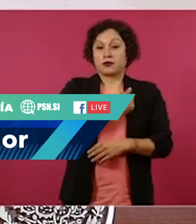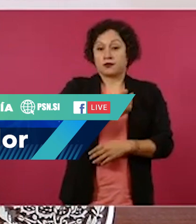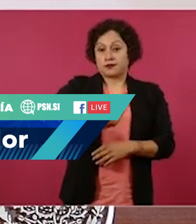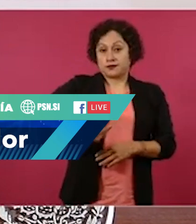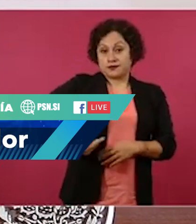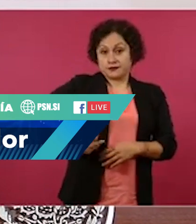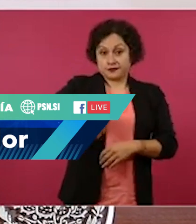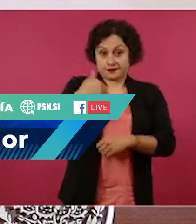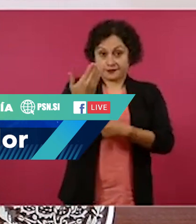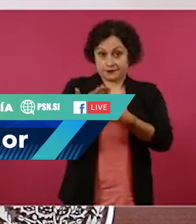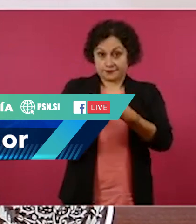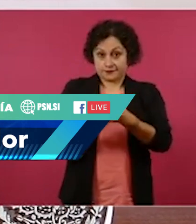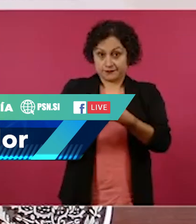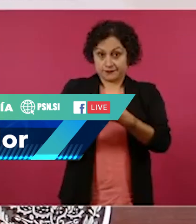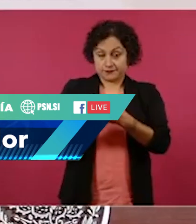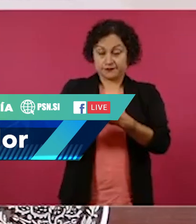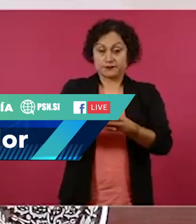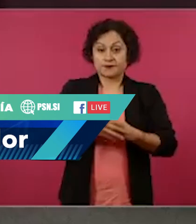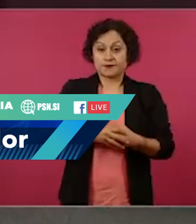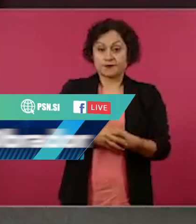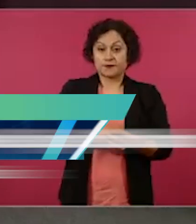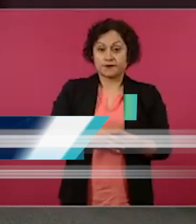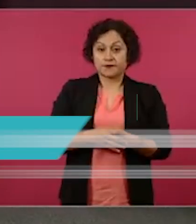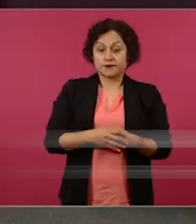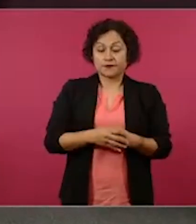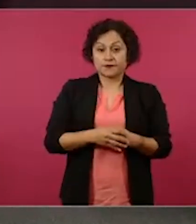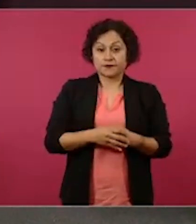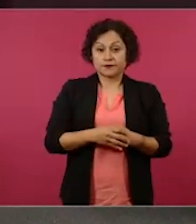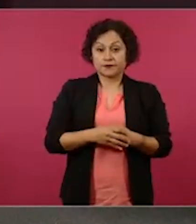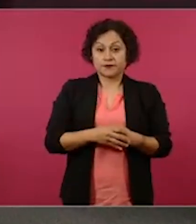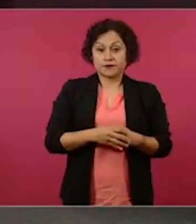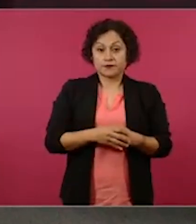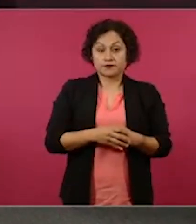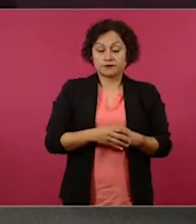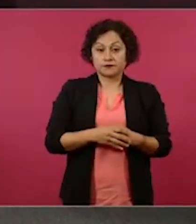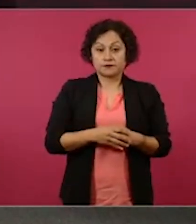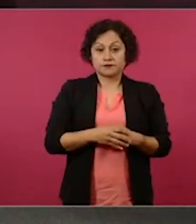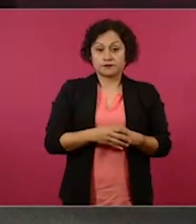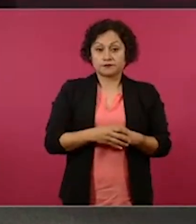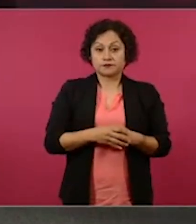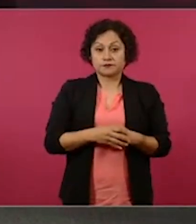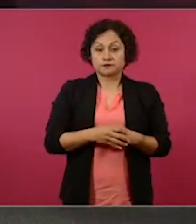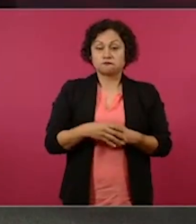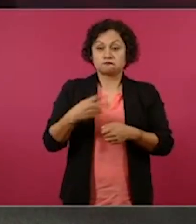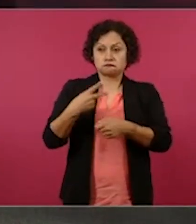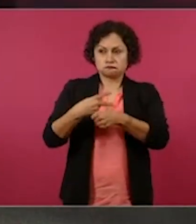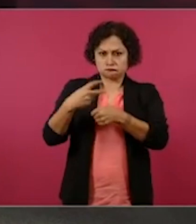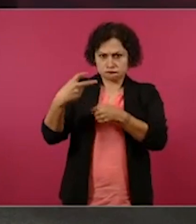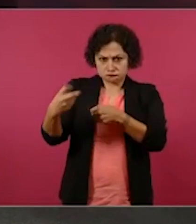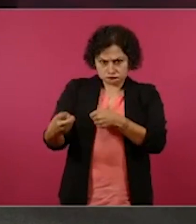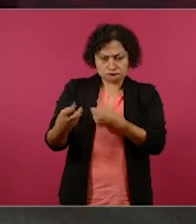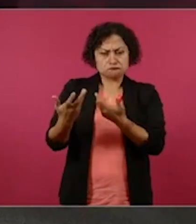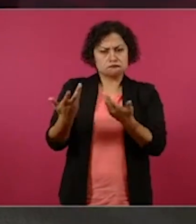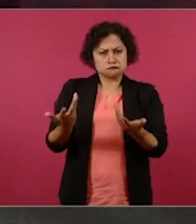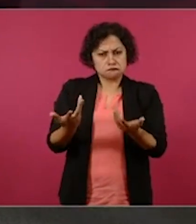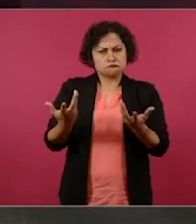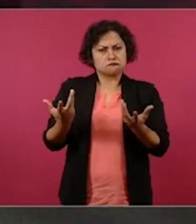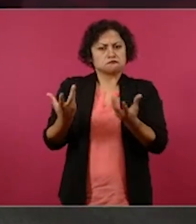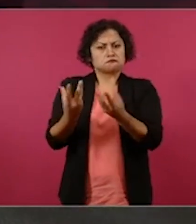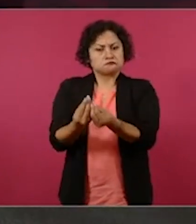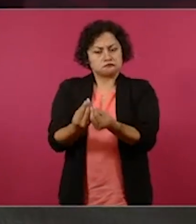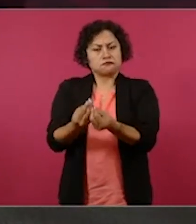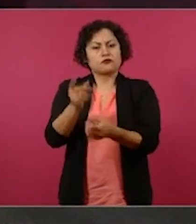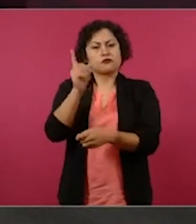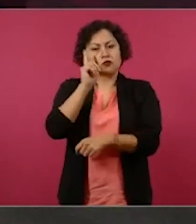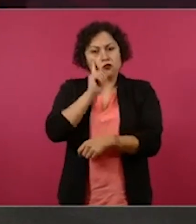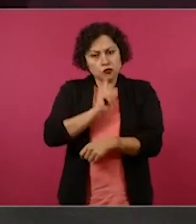estuvimos en compañía de gobernadoras,